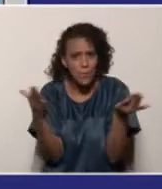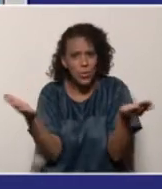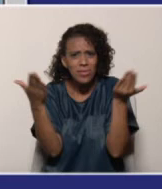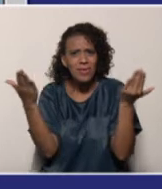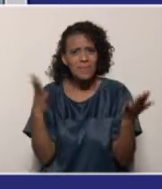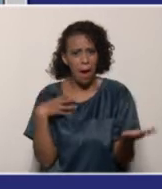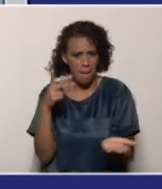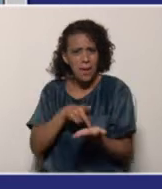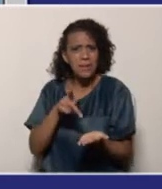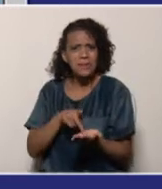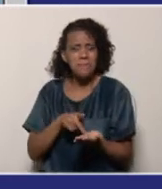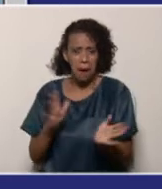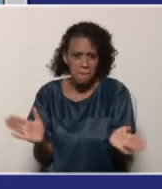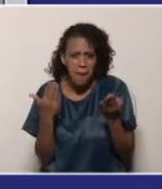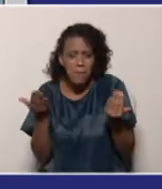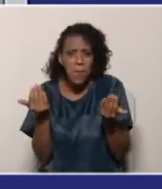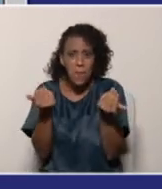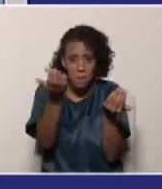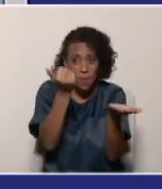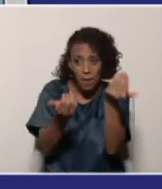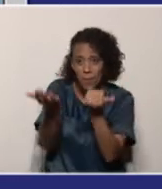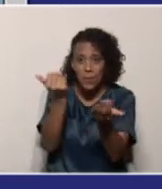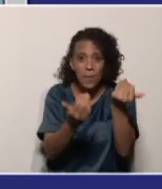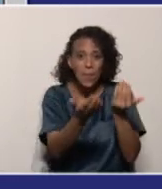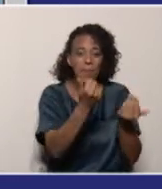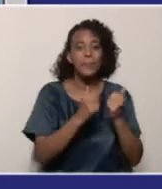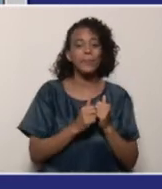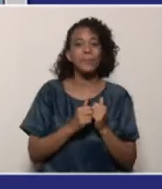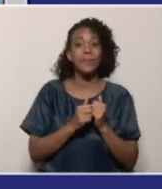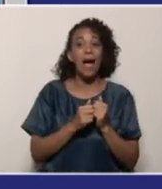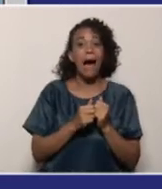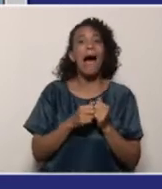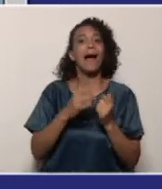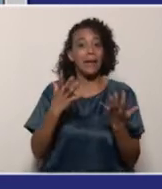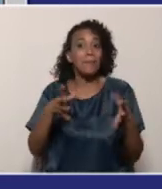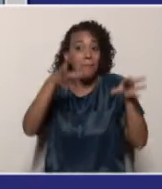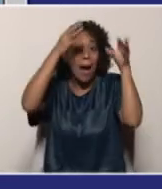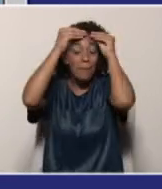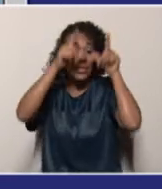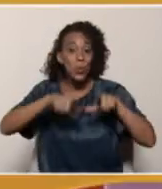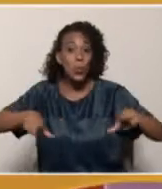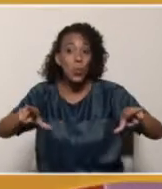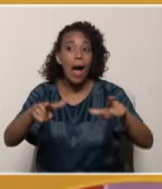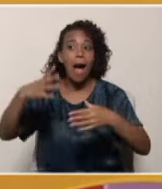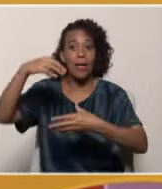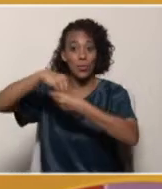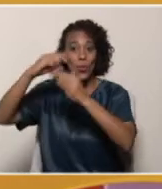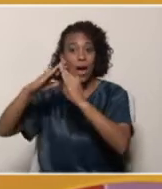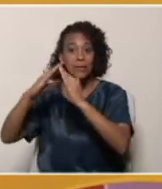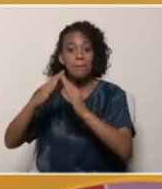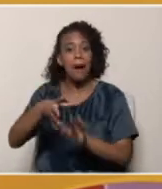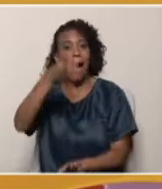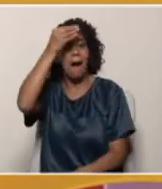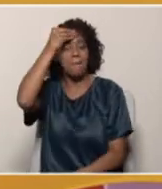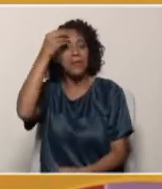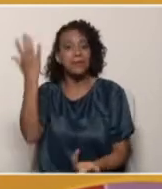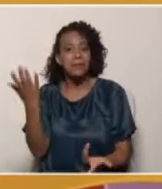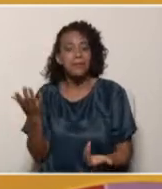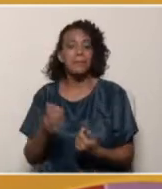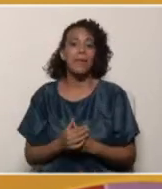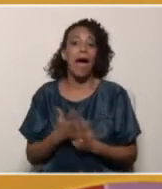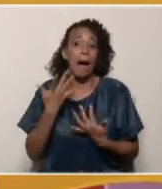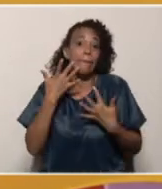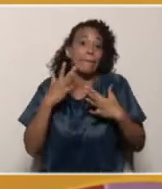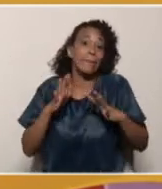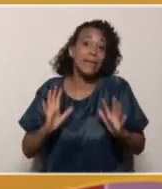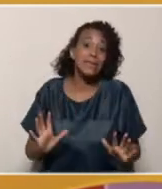participar en todas estas actividades de gran aprendizaje y por supuesto con alegría a